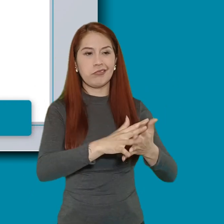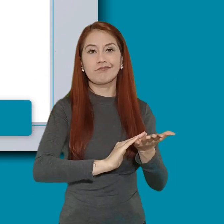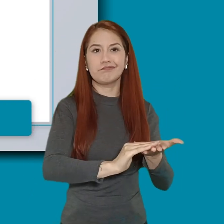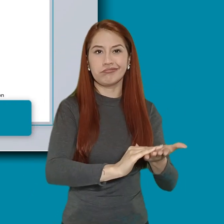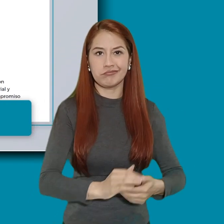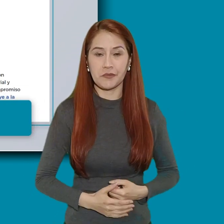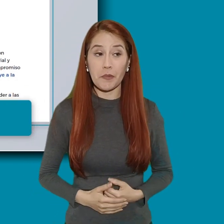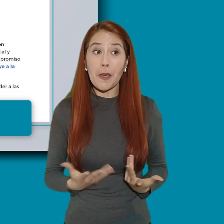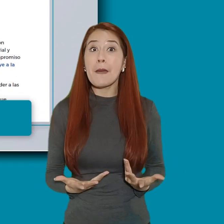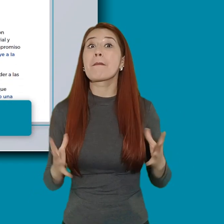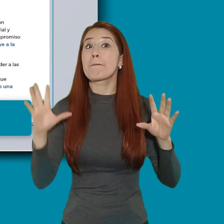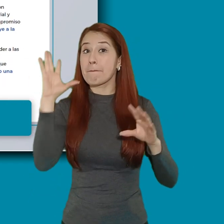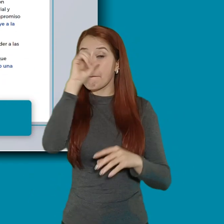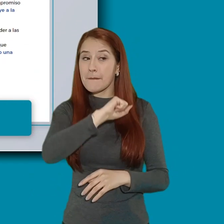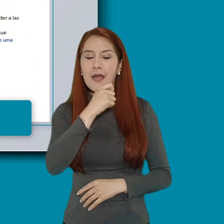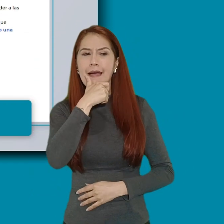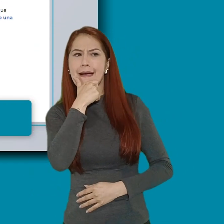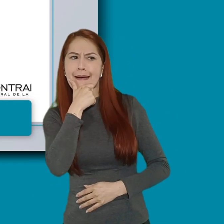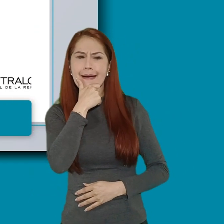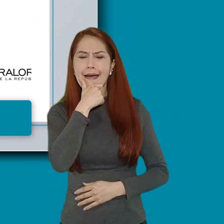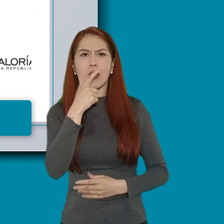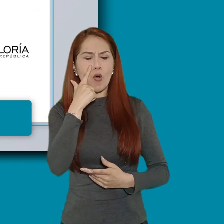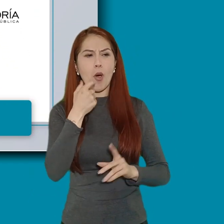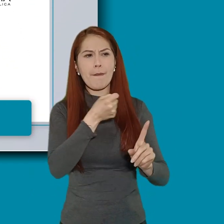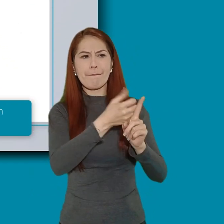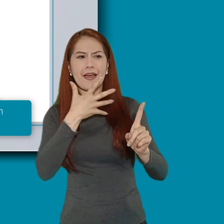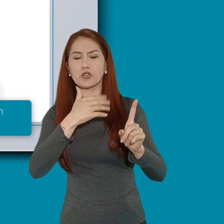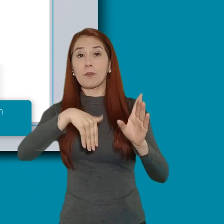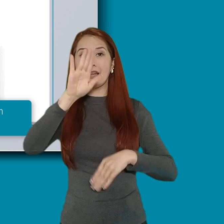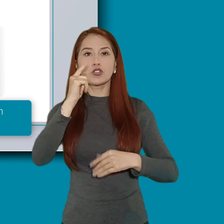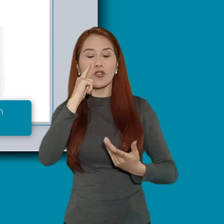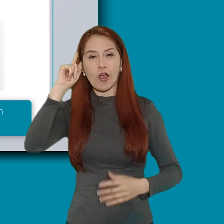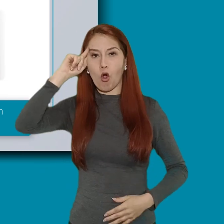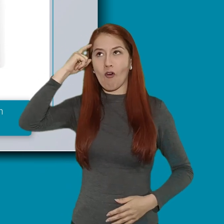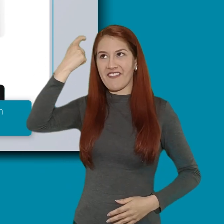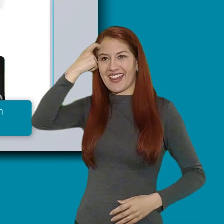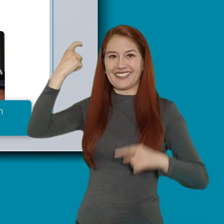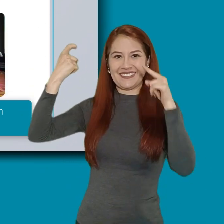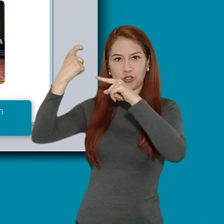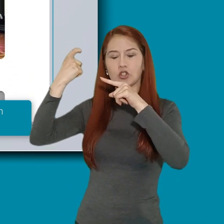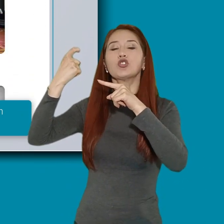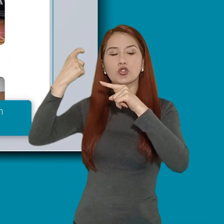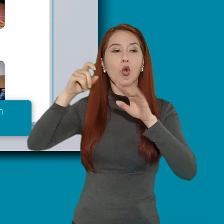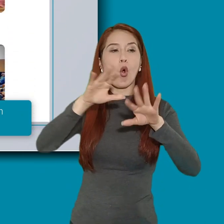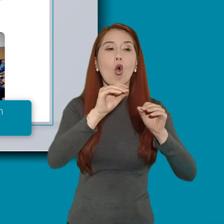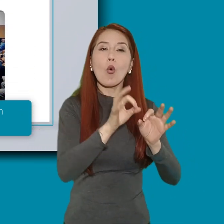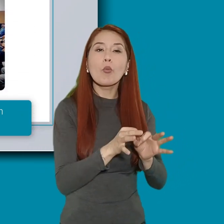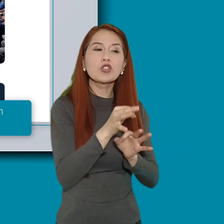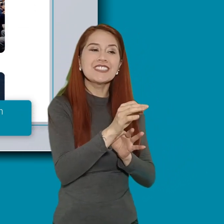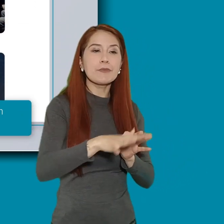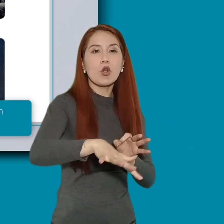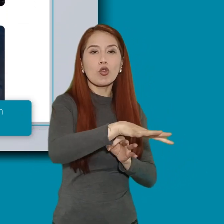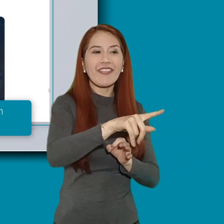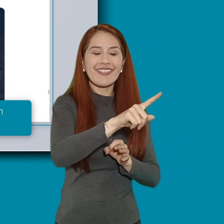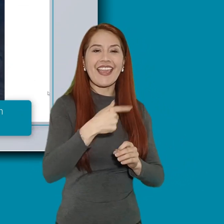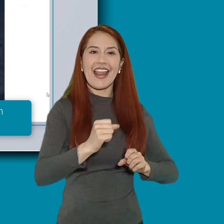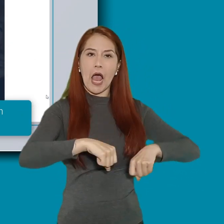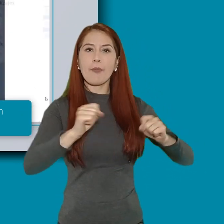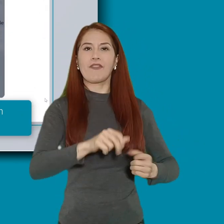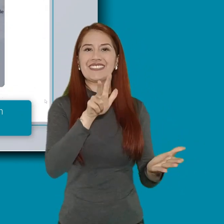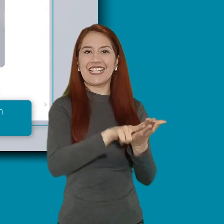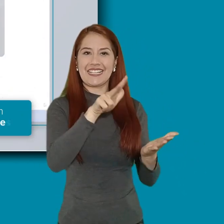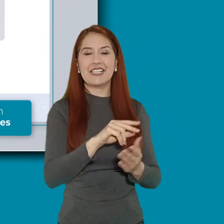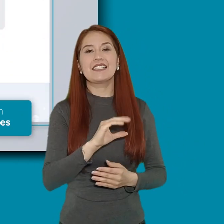puede tener mayor impacto si se aplica en las gobernaciones y en municipios certificados que tienen mayores